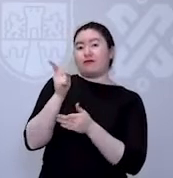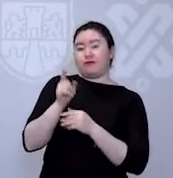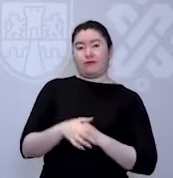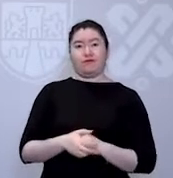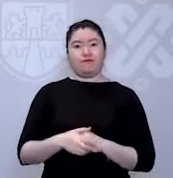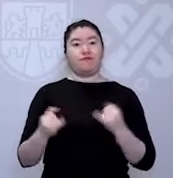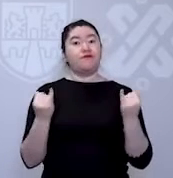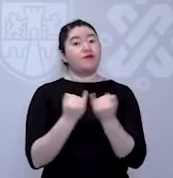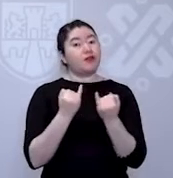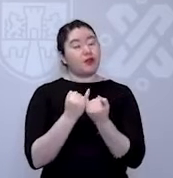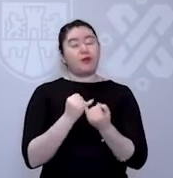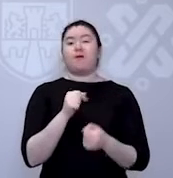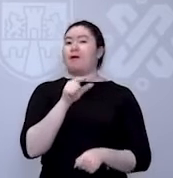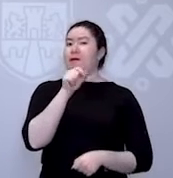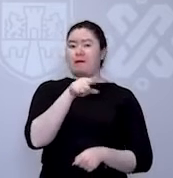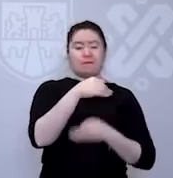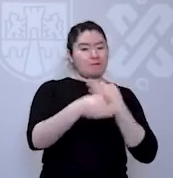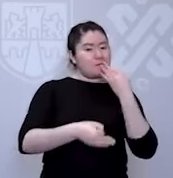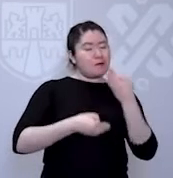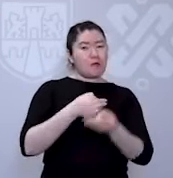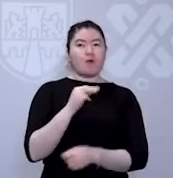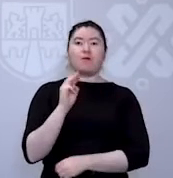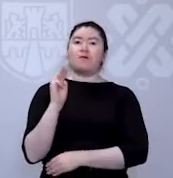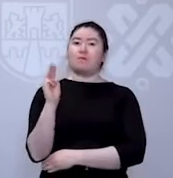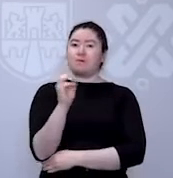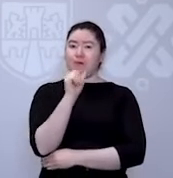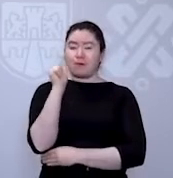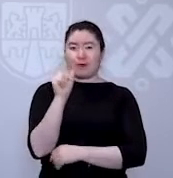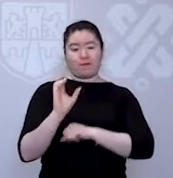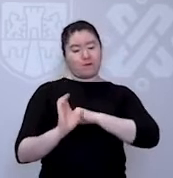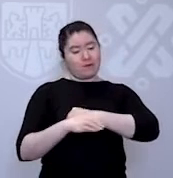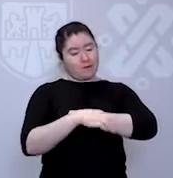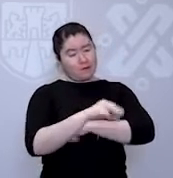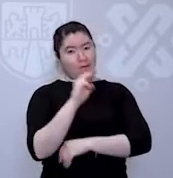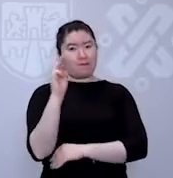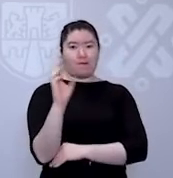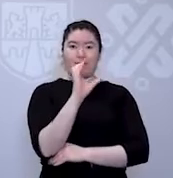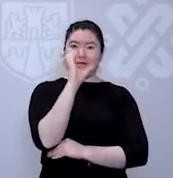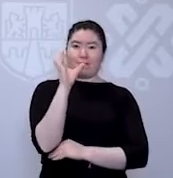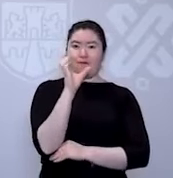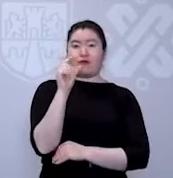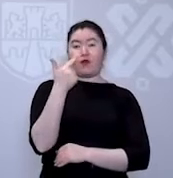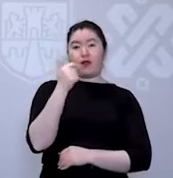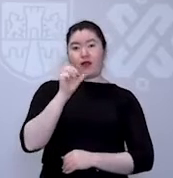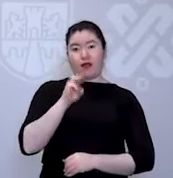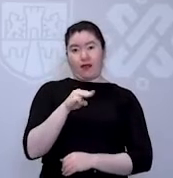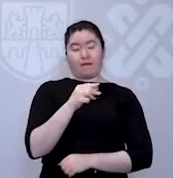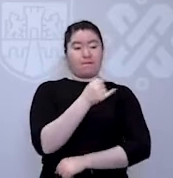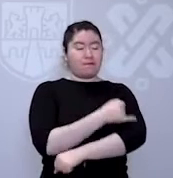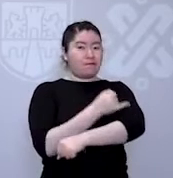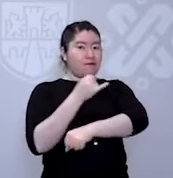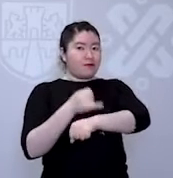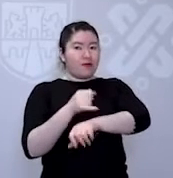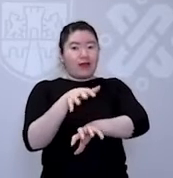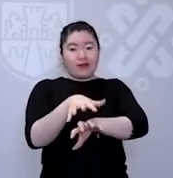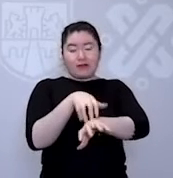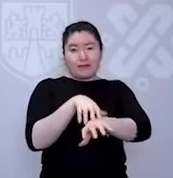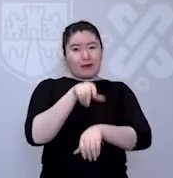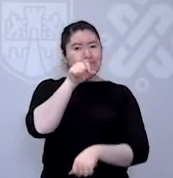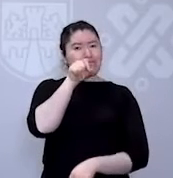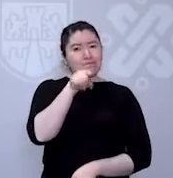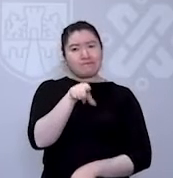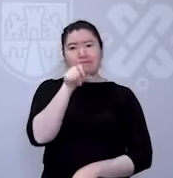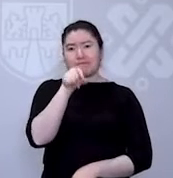calendario. Es lo mismo para Milpalta, para Coajimalpa, para Magdalena Contreras, para Gustavo Amadero, para